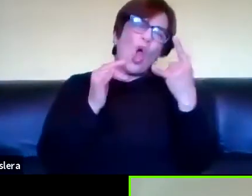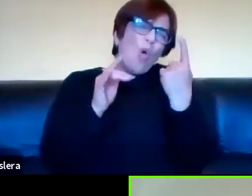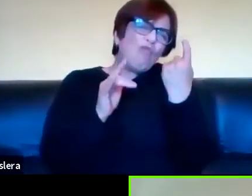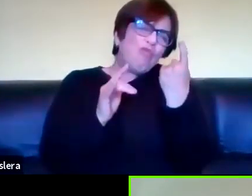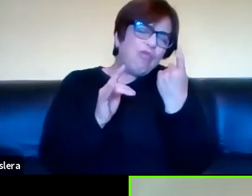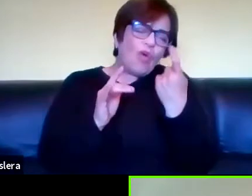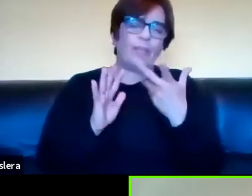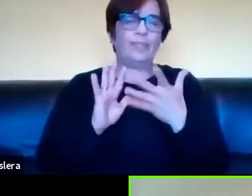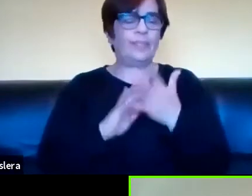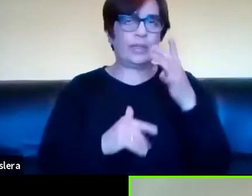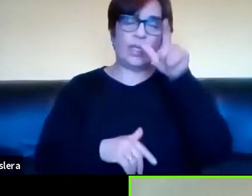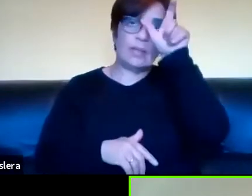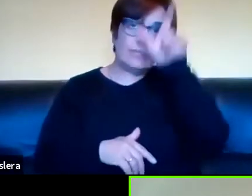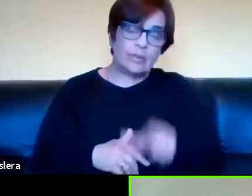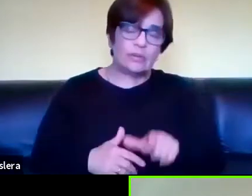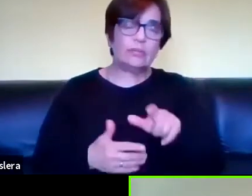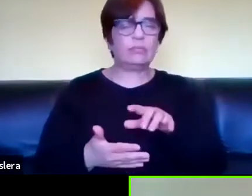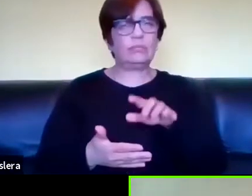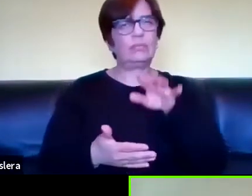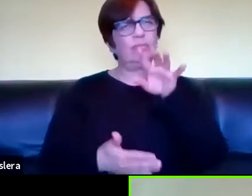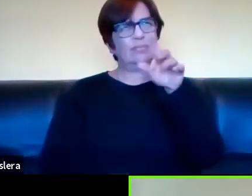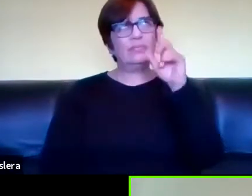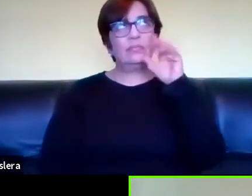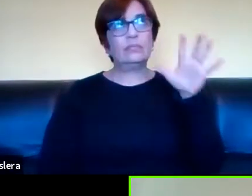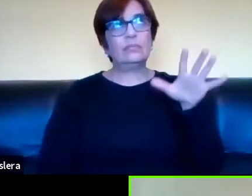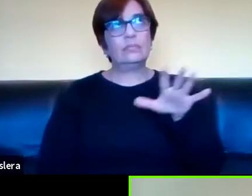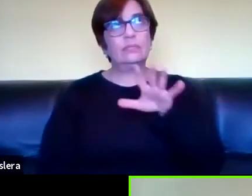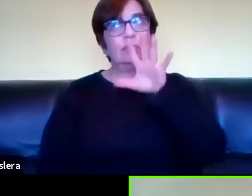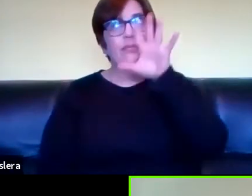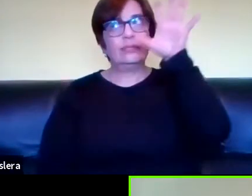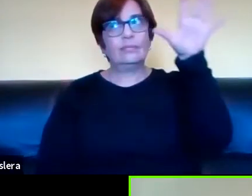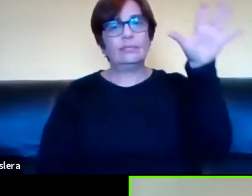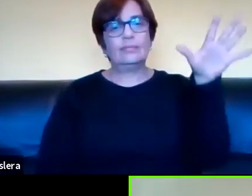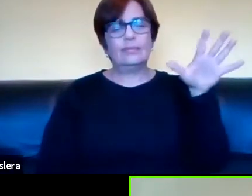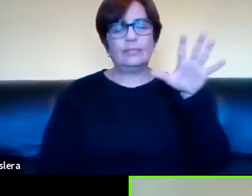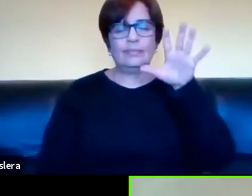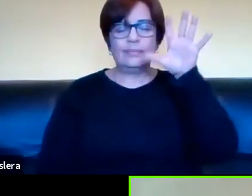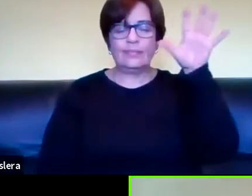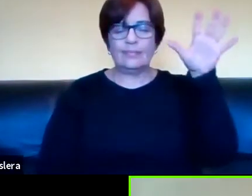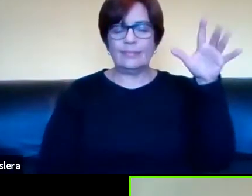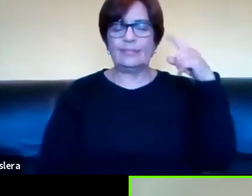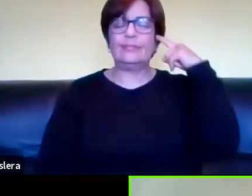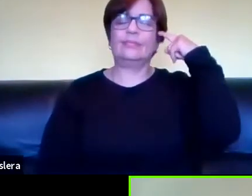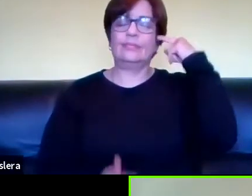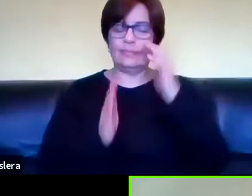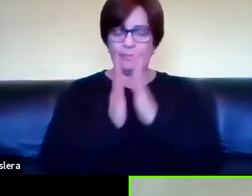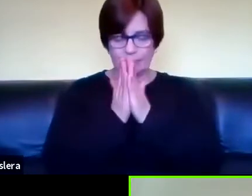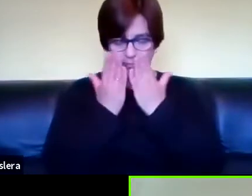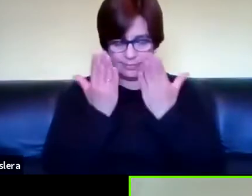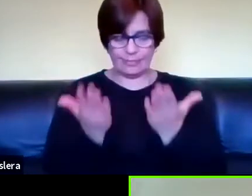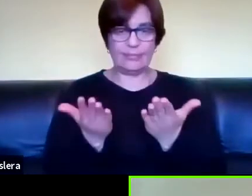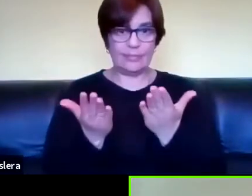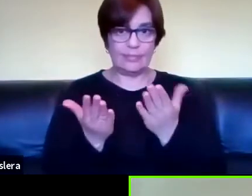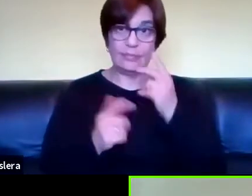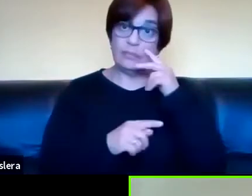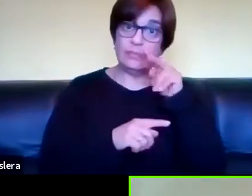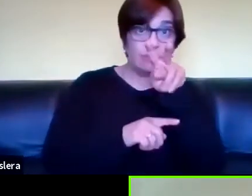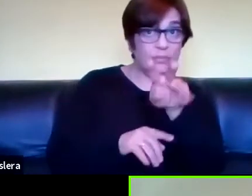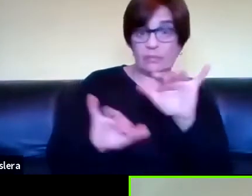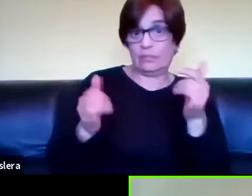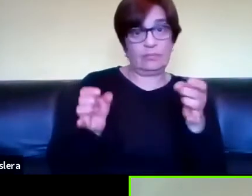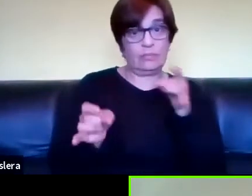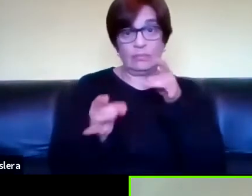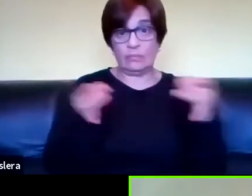entonces el lector tiene que imaginarse todo eso en cambio si yo lo tengo en un video no tengo que imaginar nada ya me lo dio